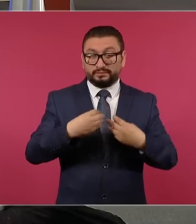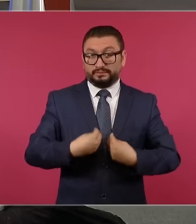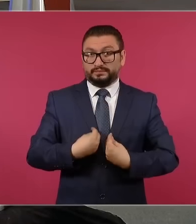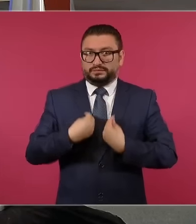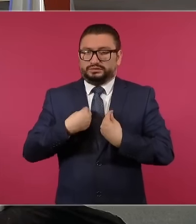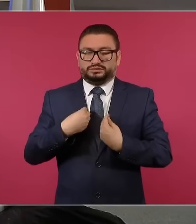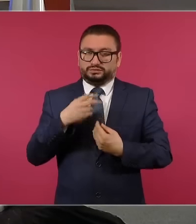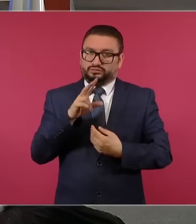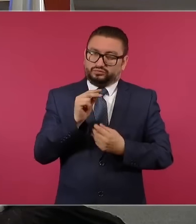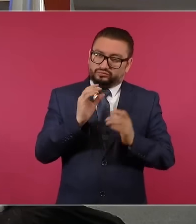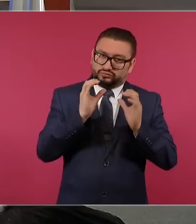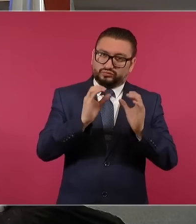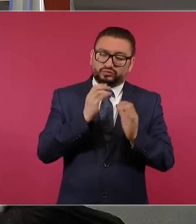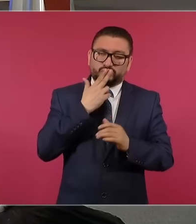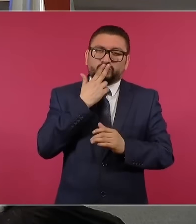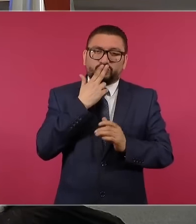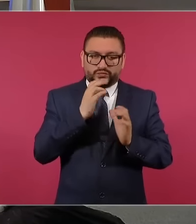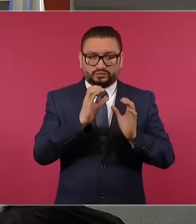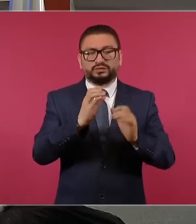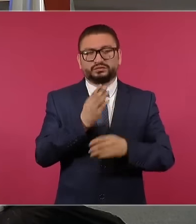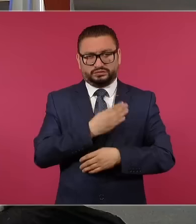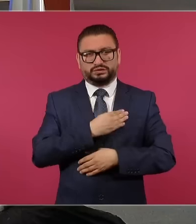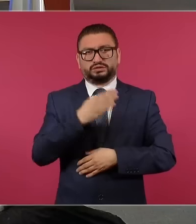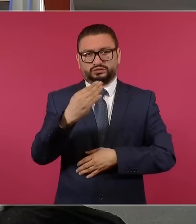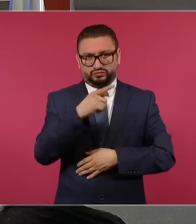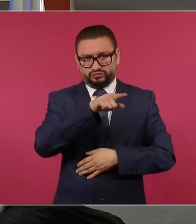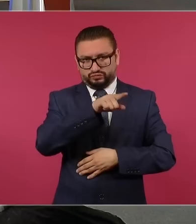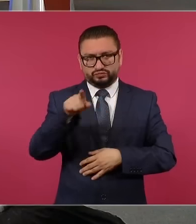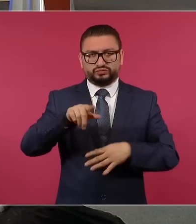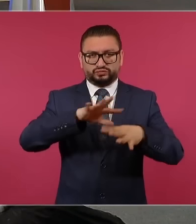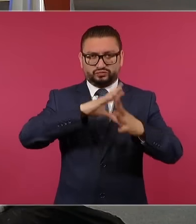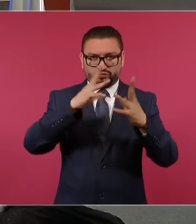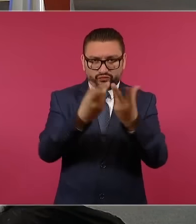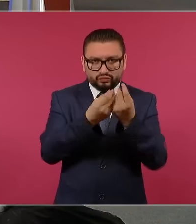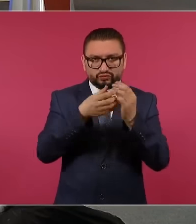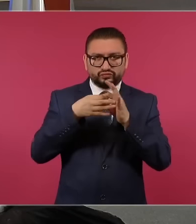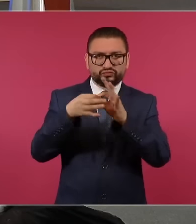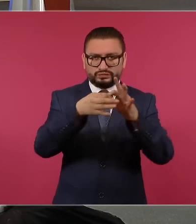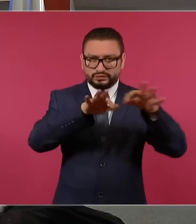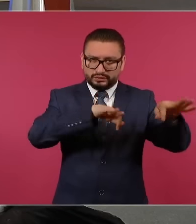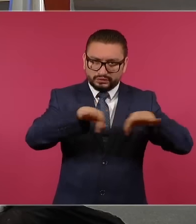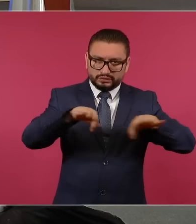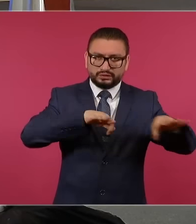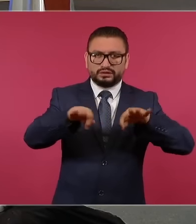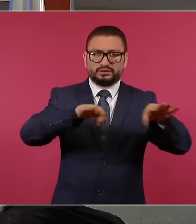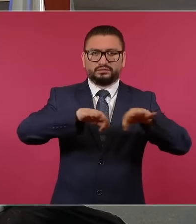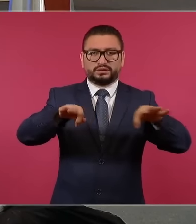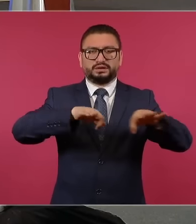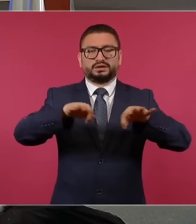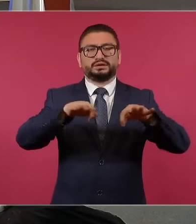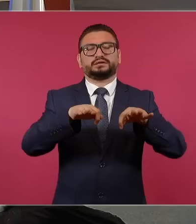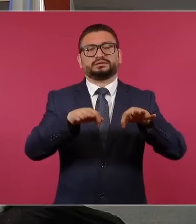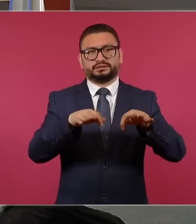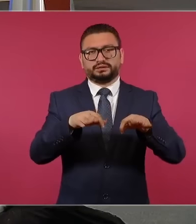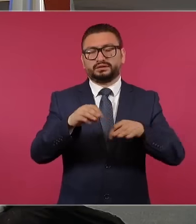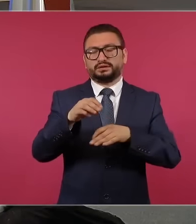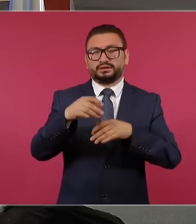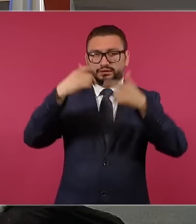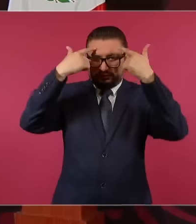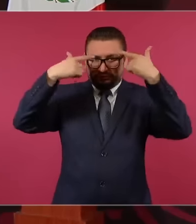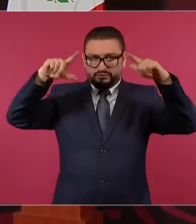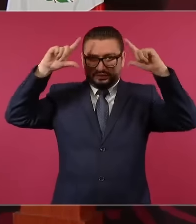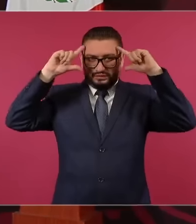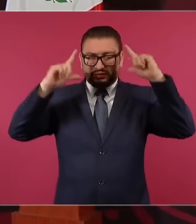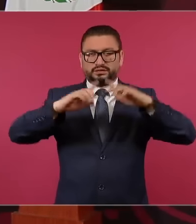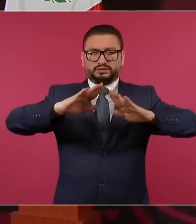no. Entonces, qué bueno que están trabajando de manera coordinada Marina, la